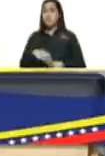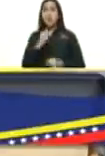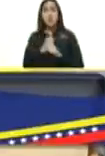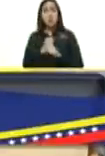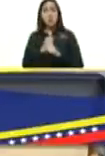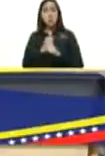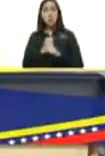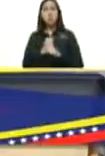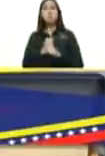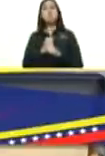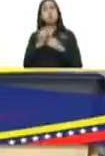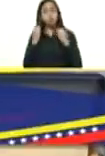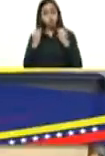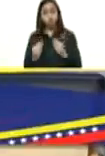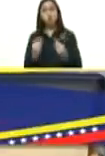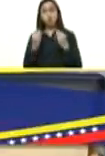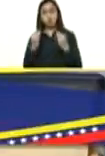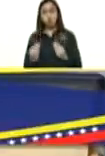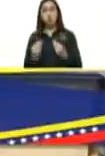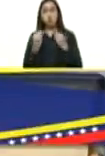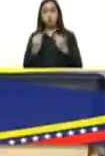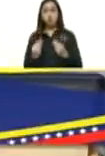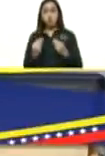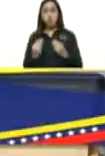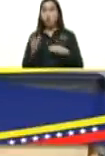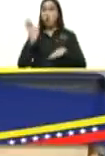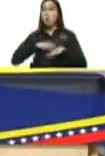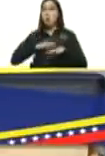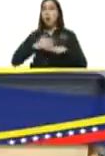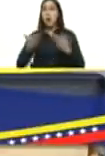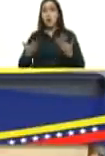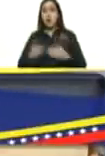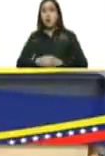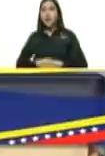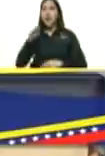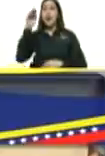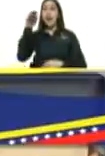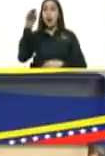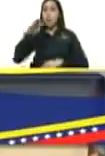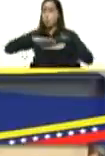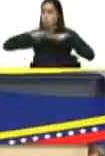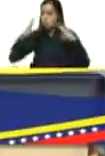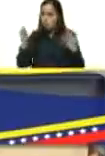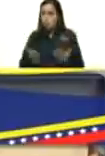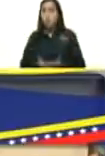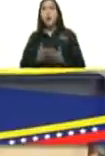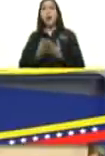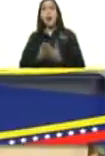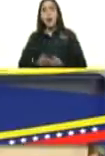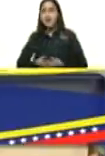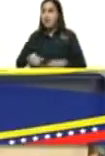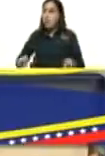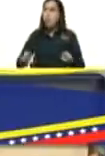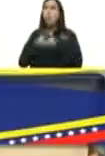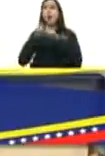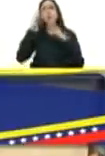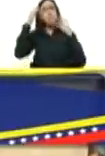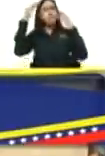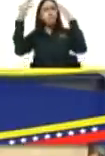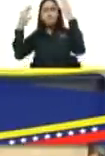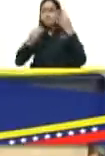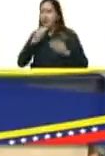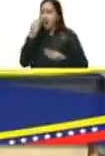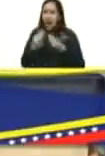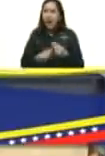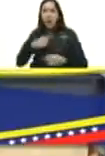falta un mundo por hacer porque el mundo del futuro todavía está por dibujarse y costará muchas